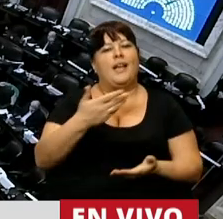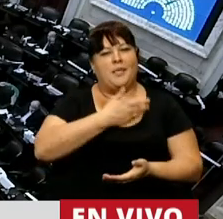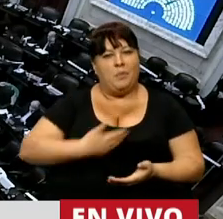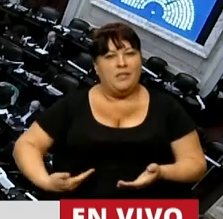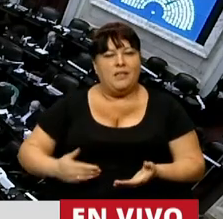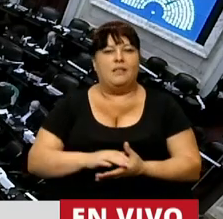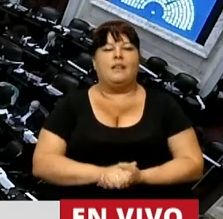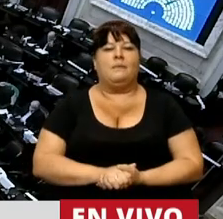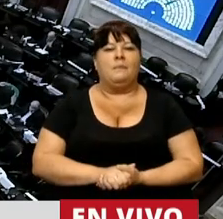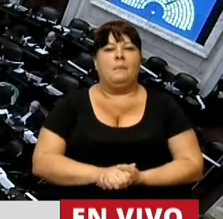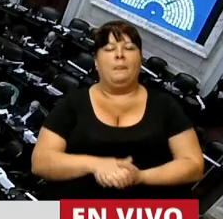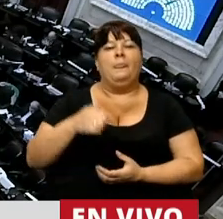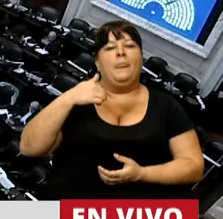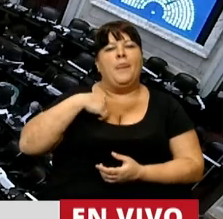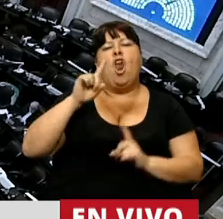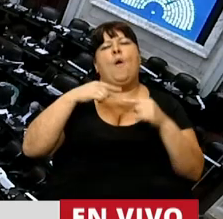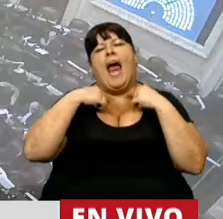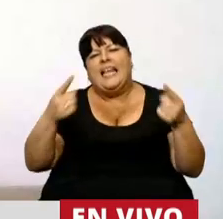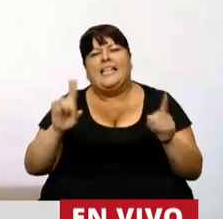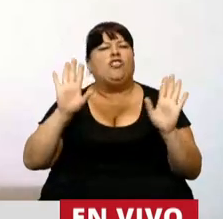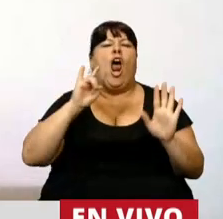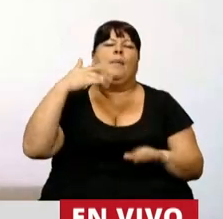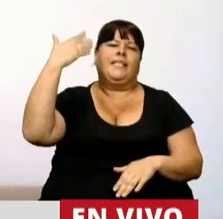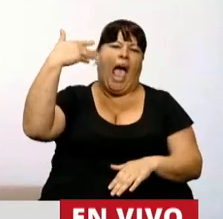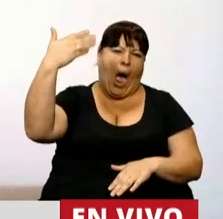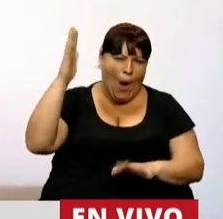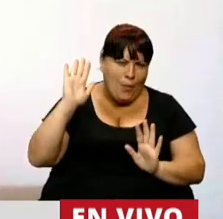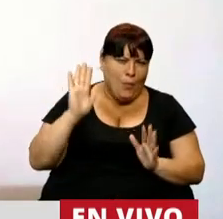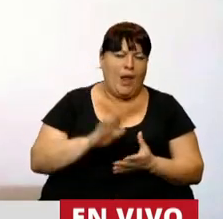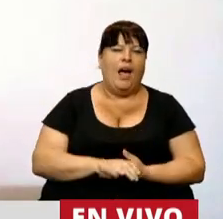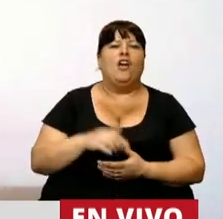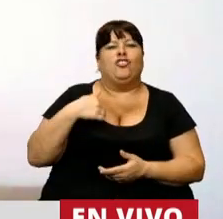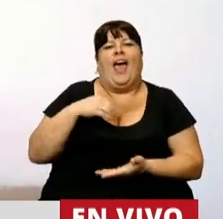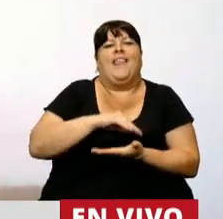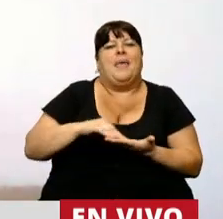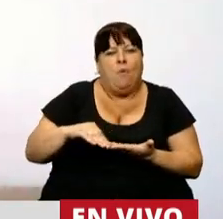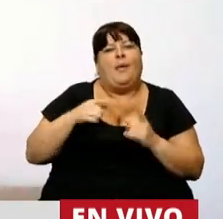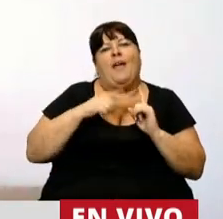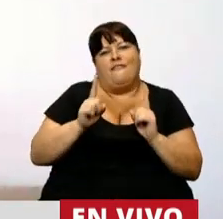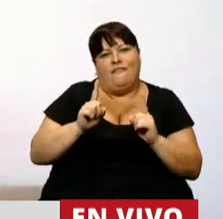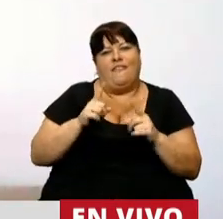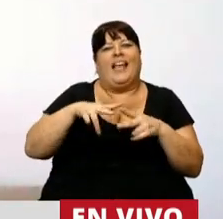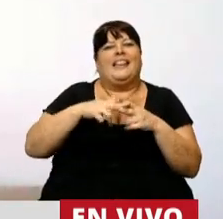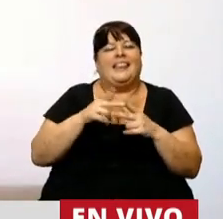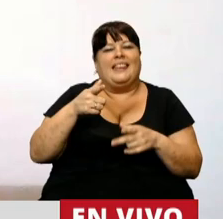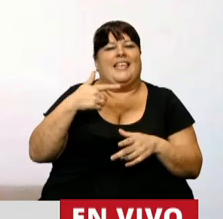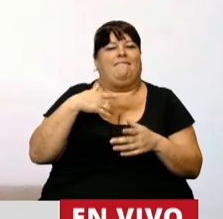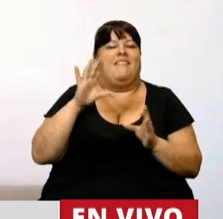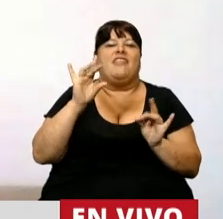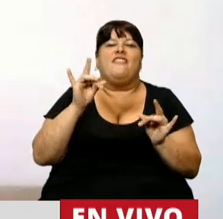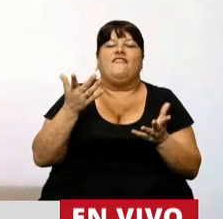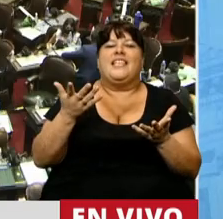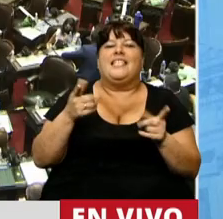presidente, yo me voy a gritar, voy a hablar, hace siete años que soy diputada pero sigo siendo técnica, me cuesta tener